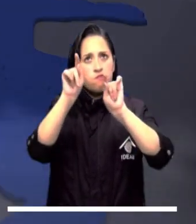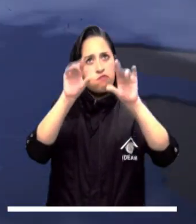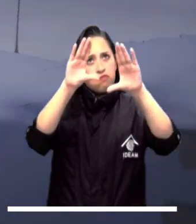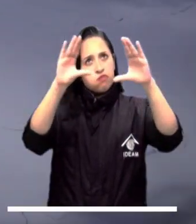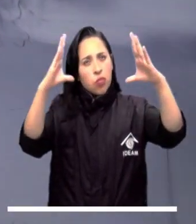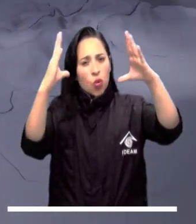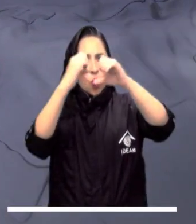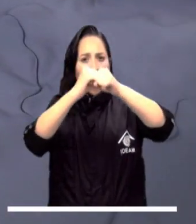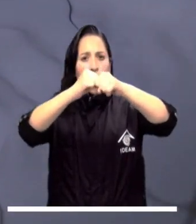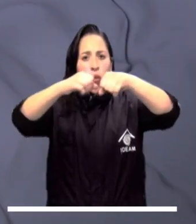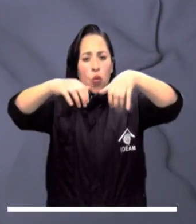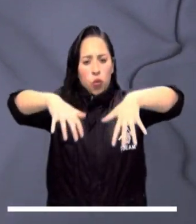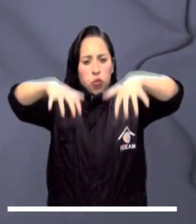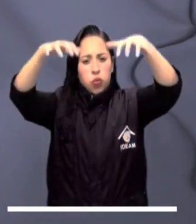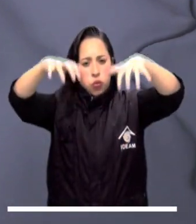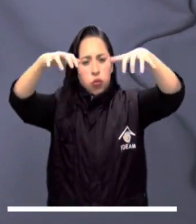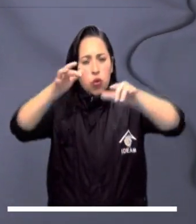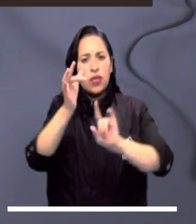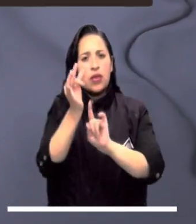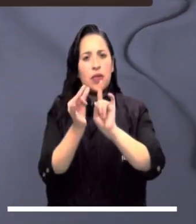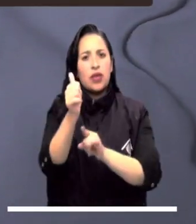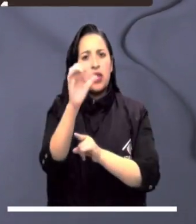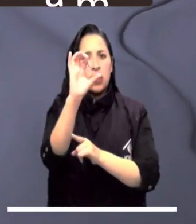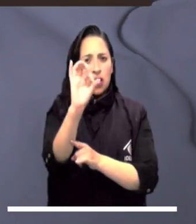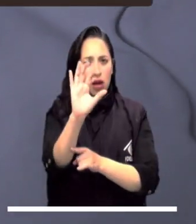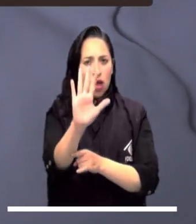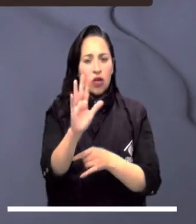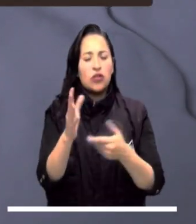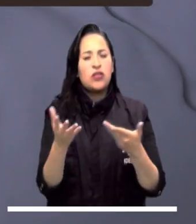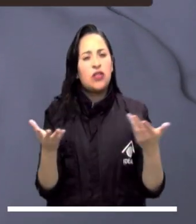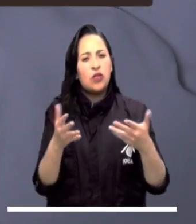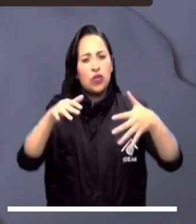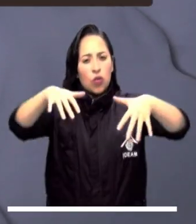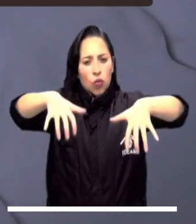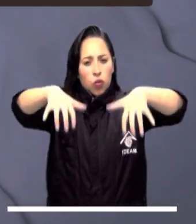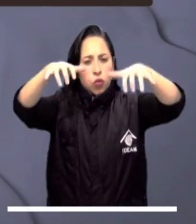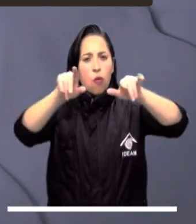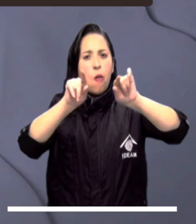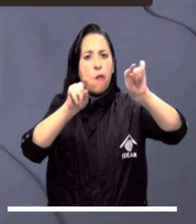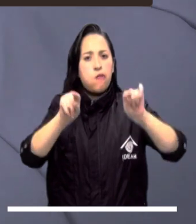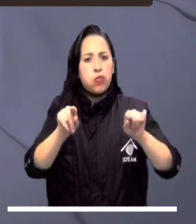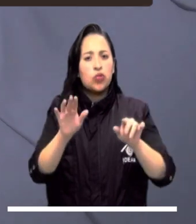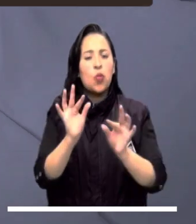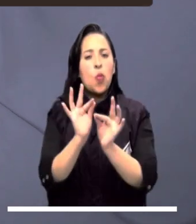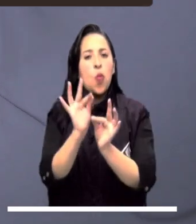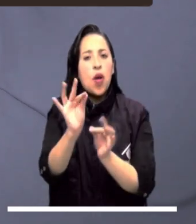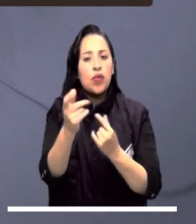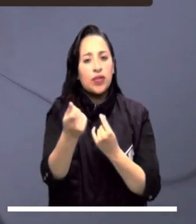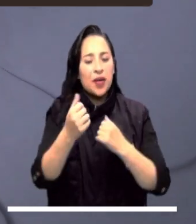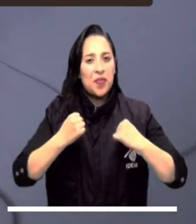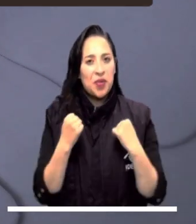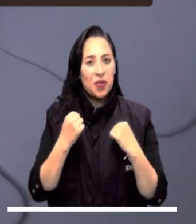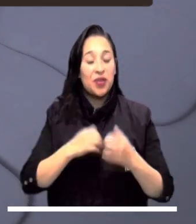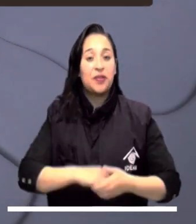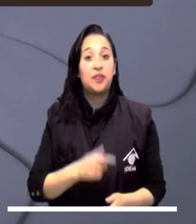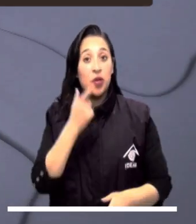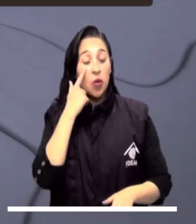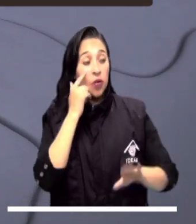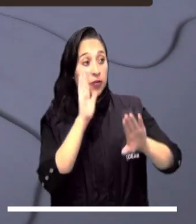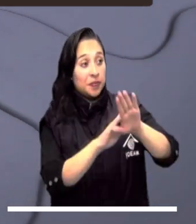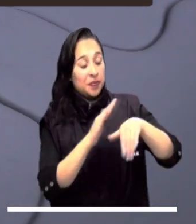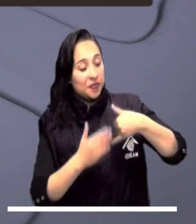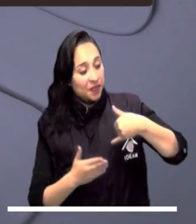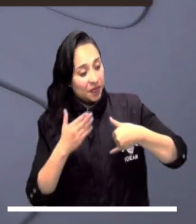En Bogotá se estima una fría velada con temperaturas que pueden llegar a los 10 grados. También es posible que se presenten llovizas ligeras en diferentes